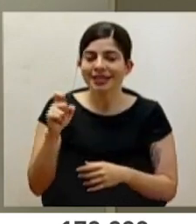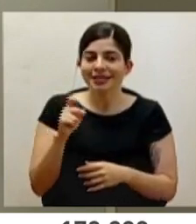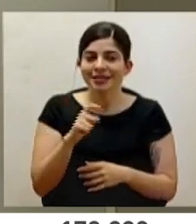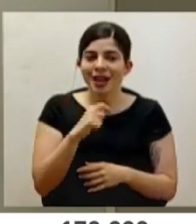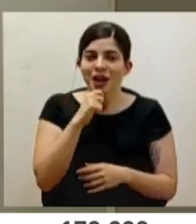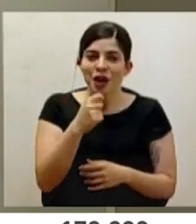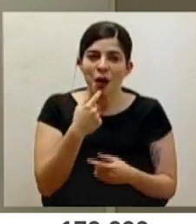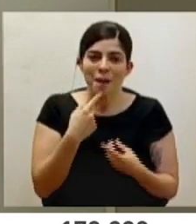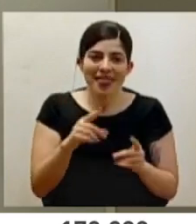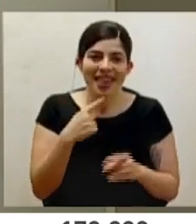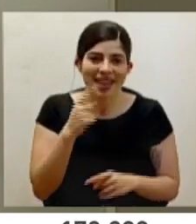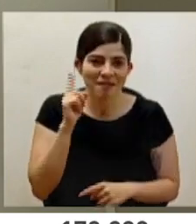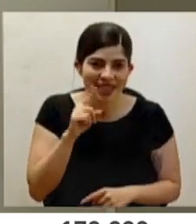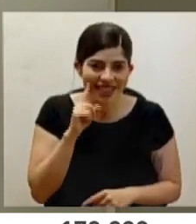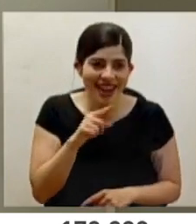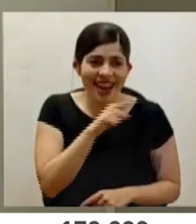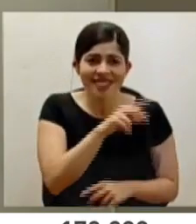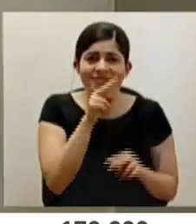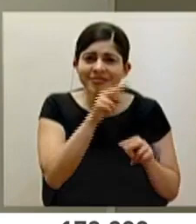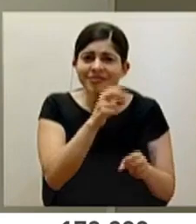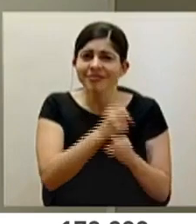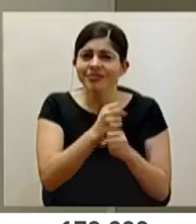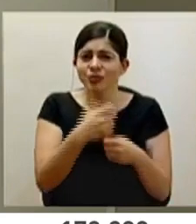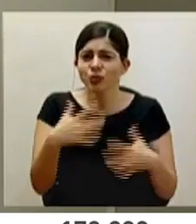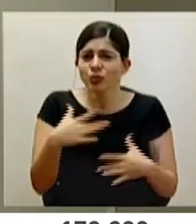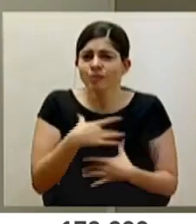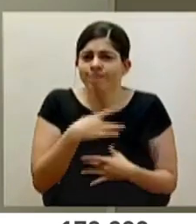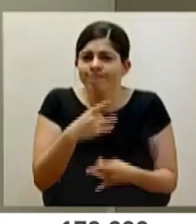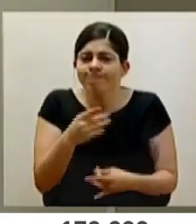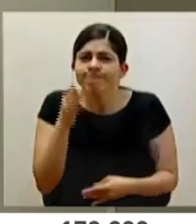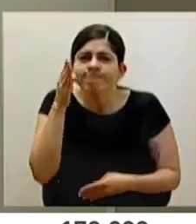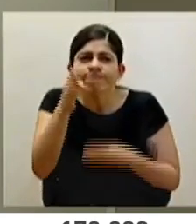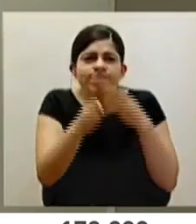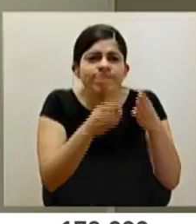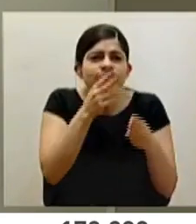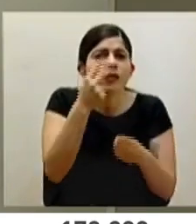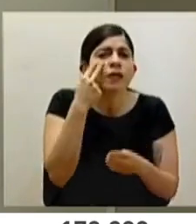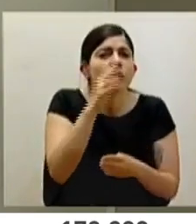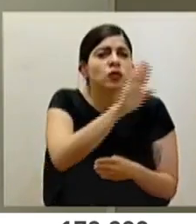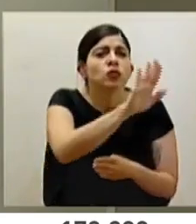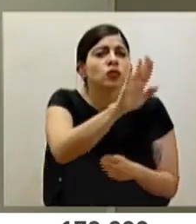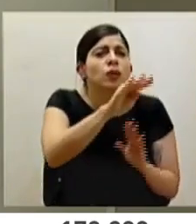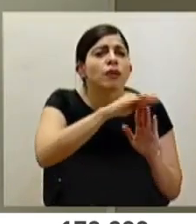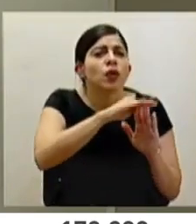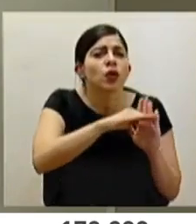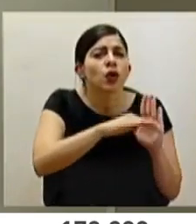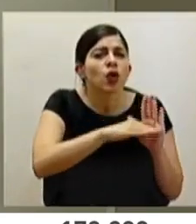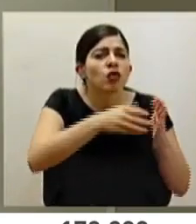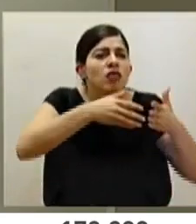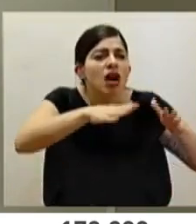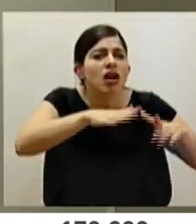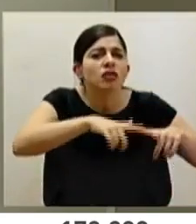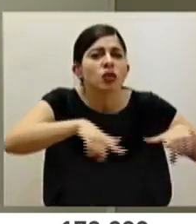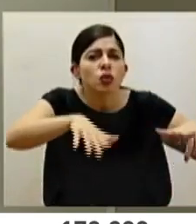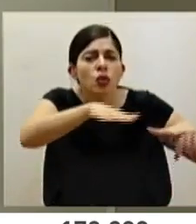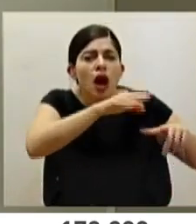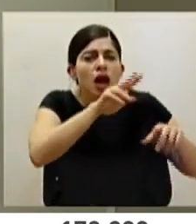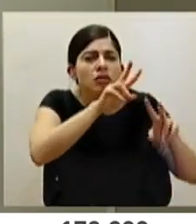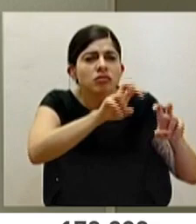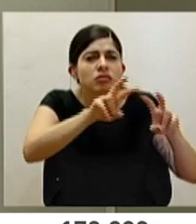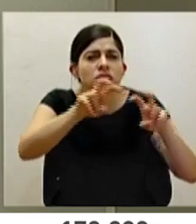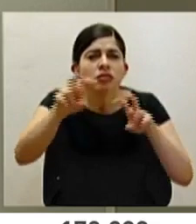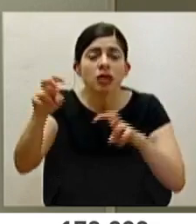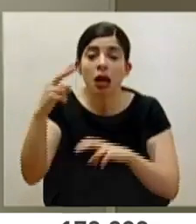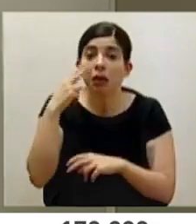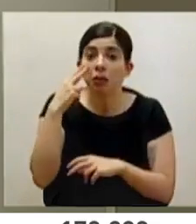me deja mentir, que ellos han hecho un trabajo muy interesante, muy bueno de ir a ver cómo se están cumpliendo los protocolos en campo. Y se ha visto en realidad que